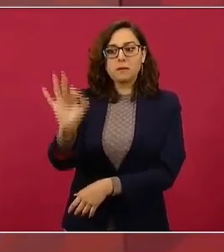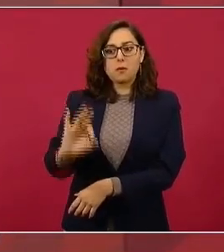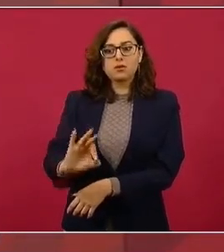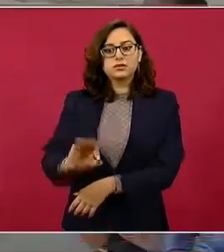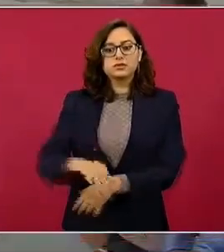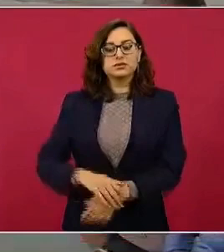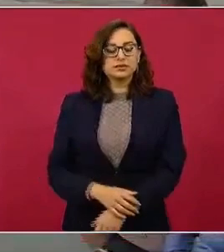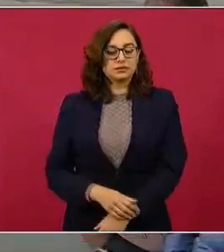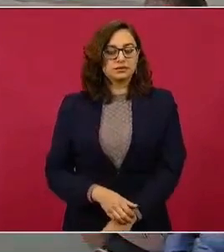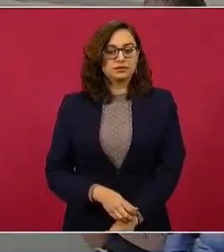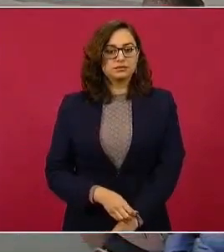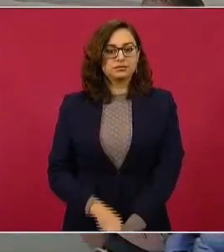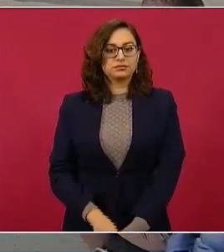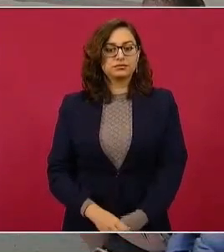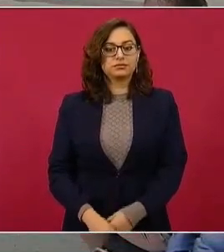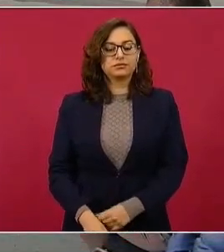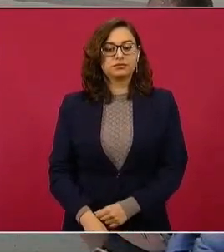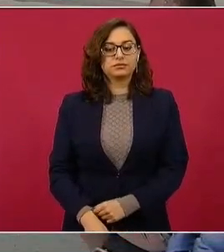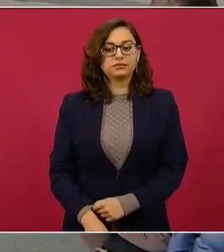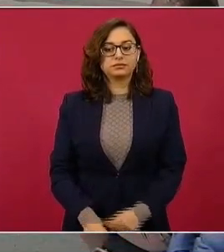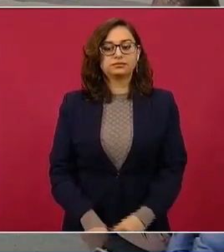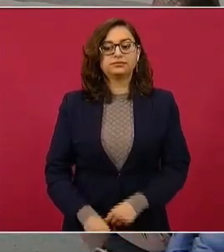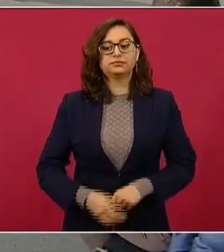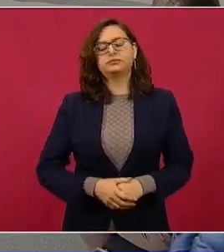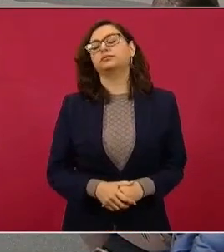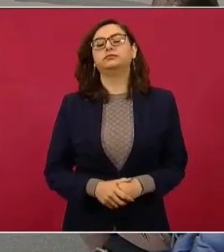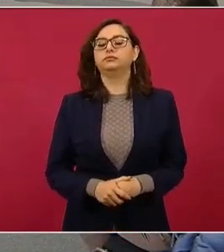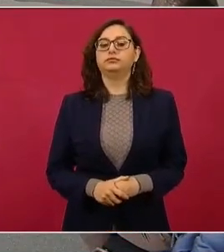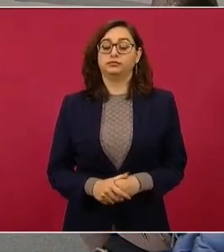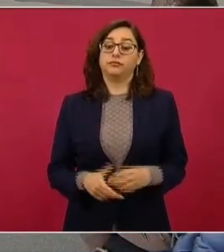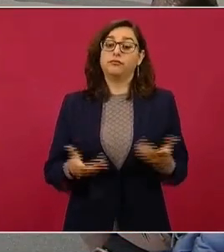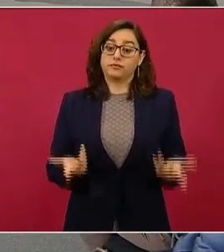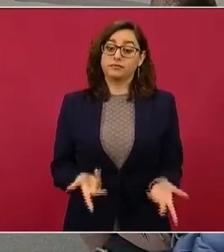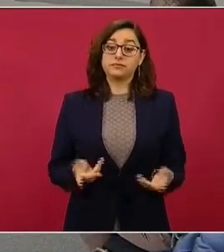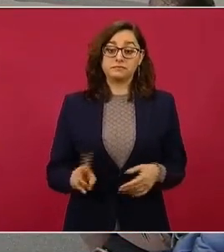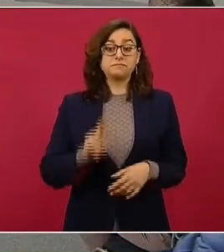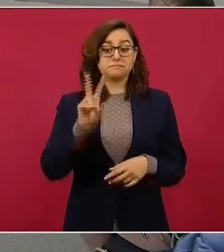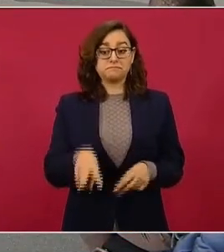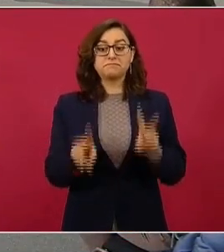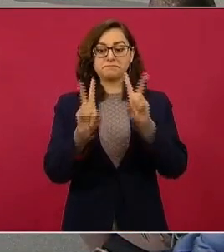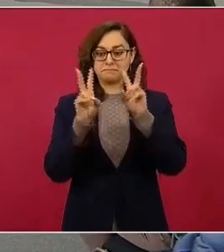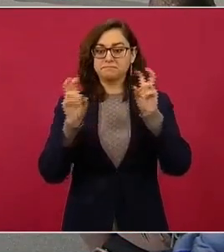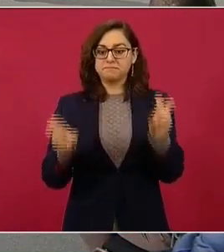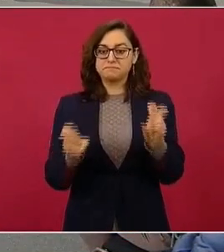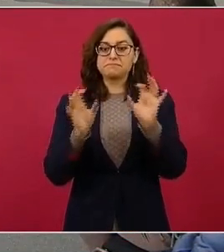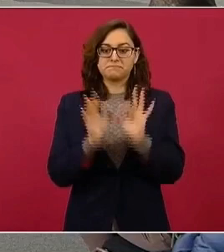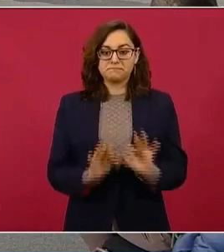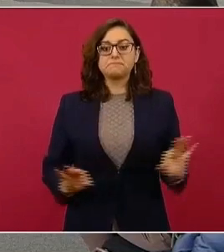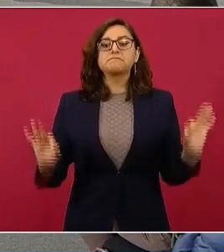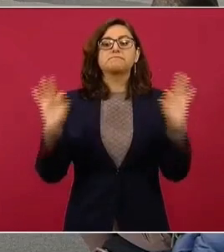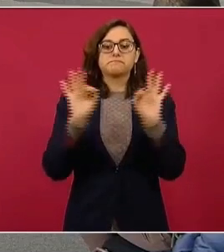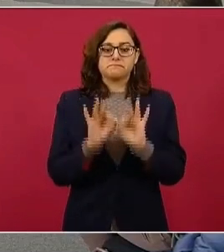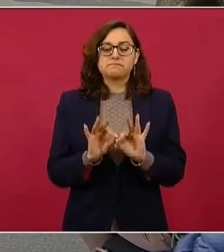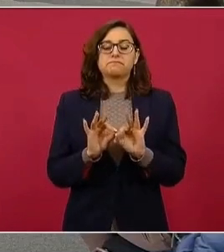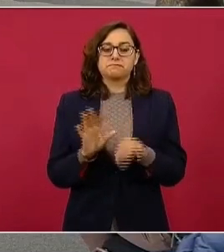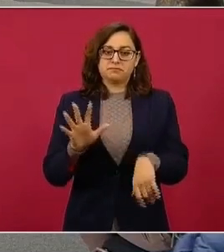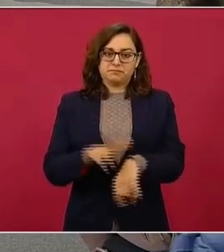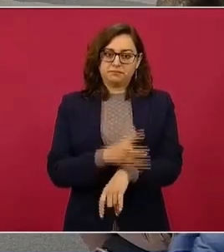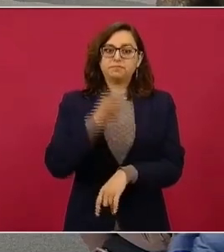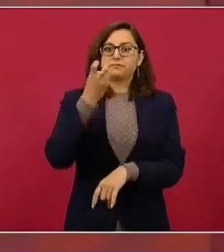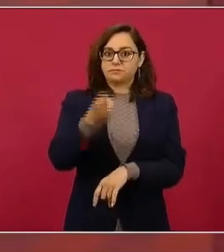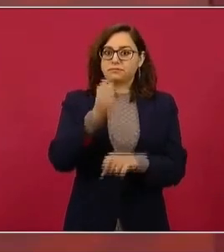Entonces, sí es algo importante y por eso lo de la